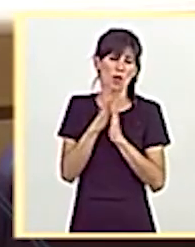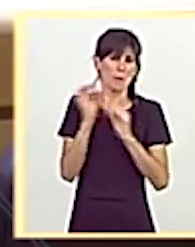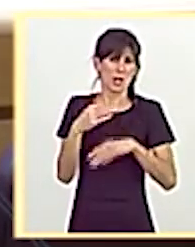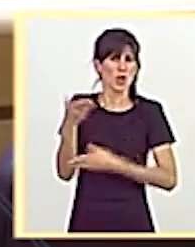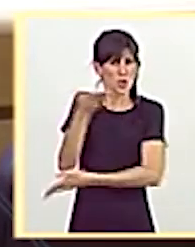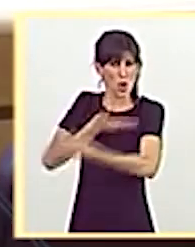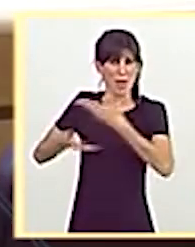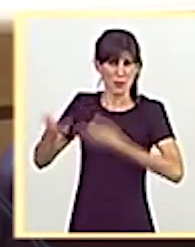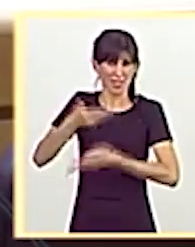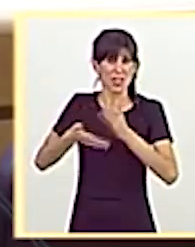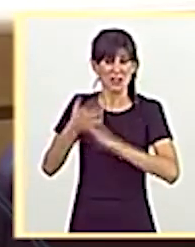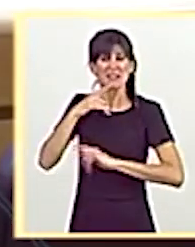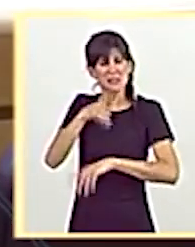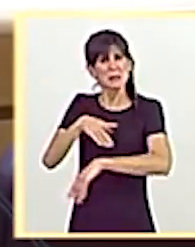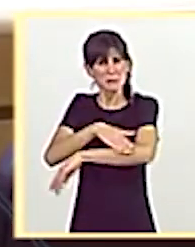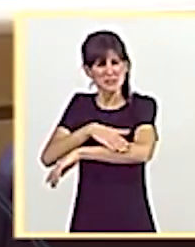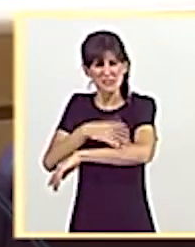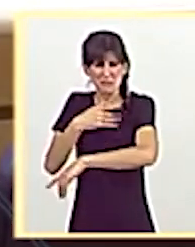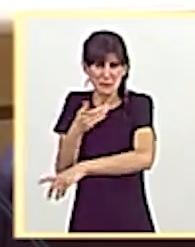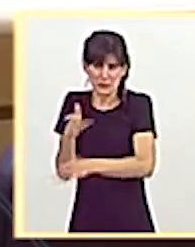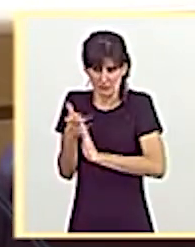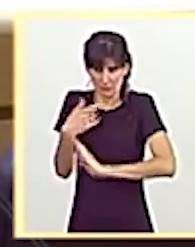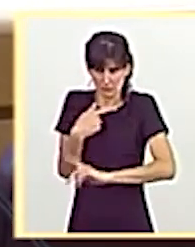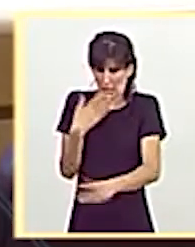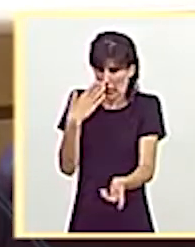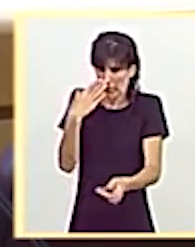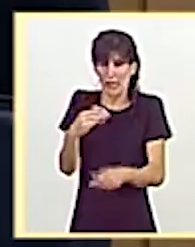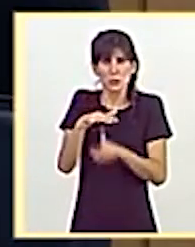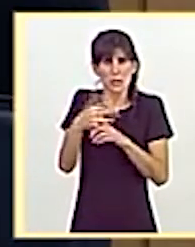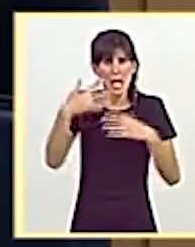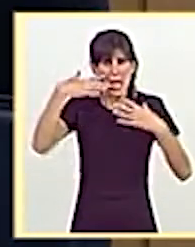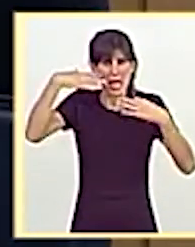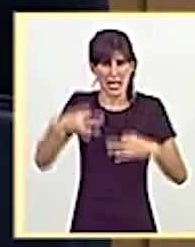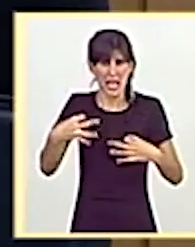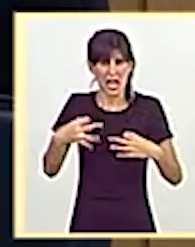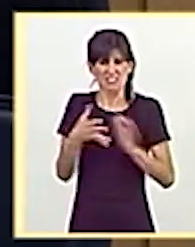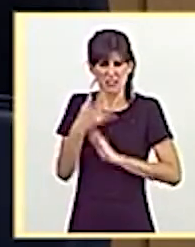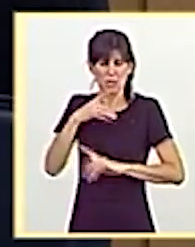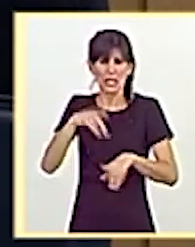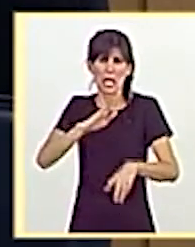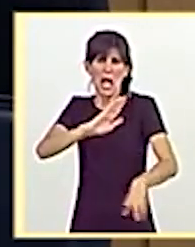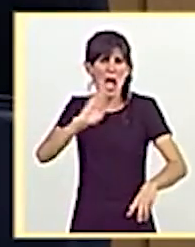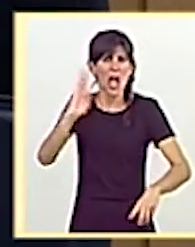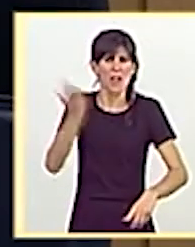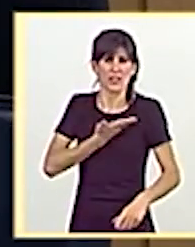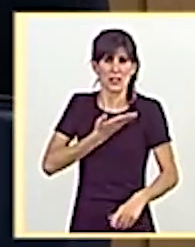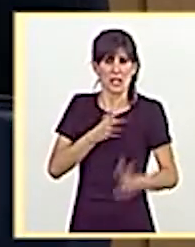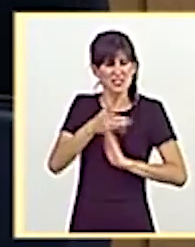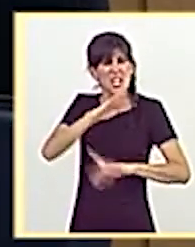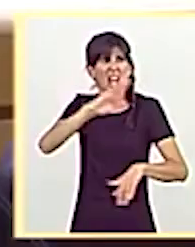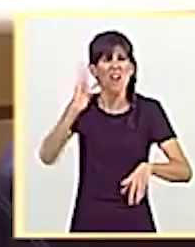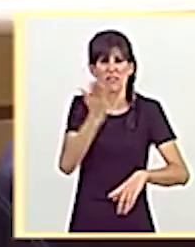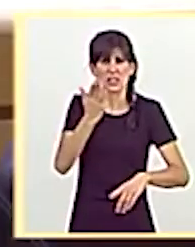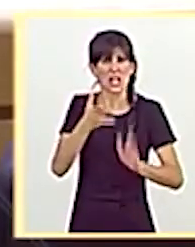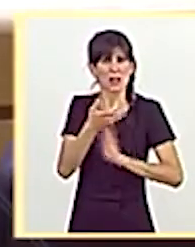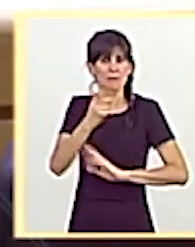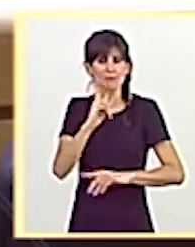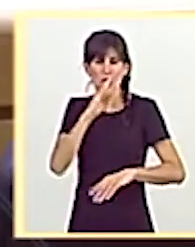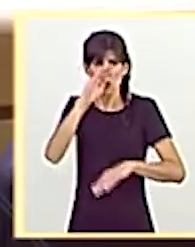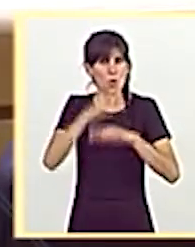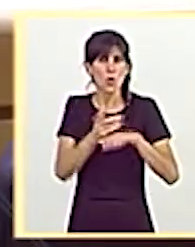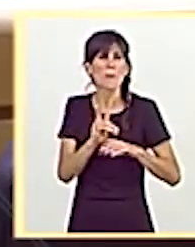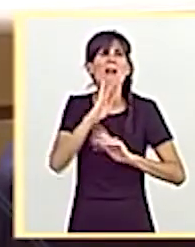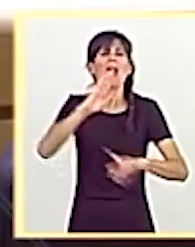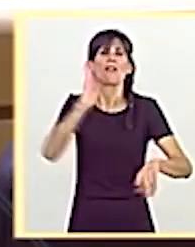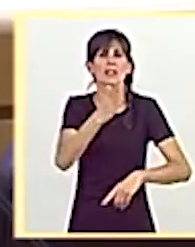¿Usted, señor ministro, entiende la situación real y cómo repercute en lo cumplimiento del convenio? Mire, afecta, por ejemplo,